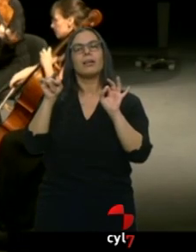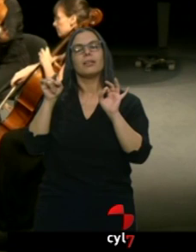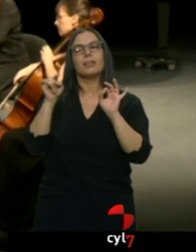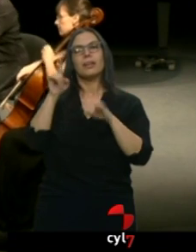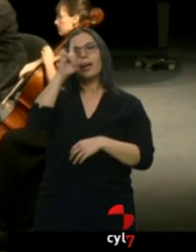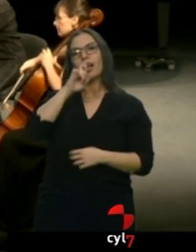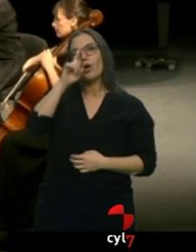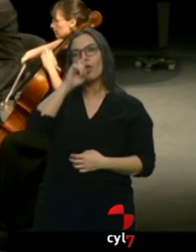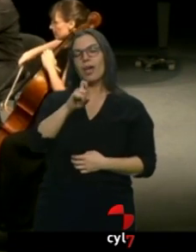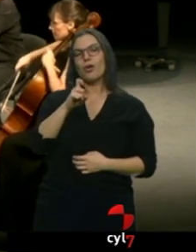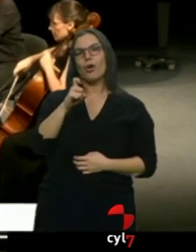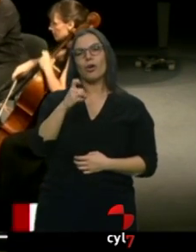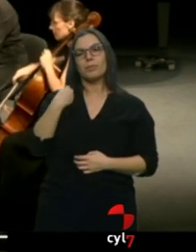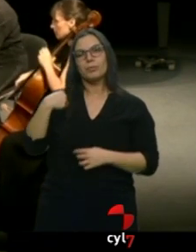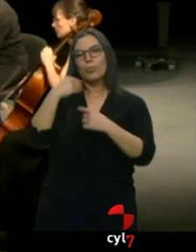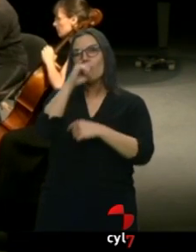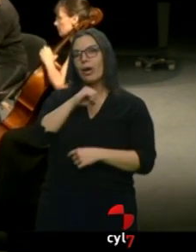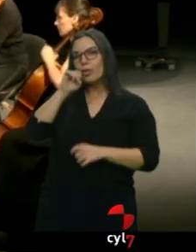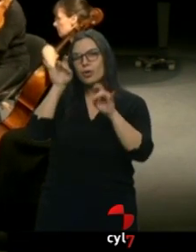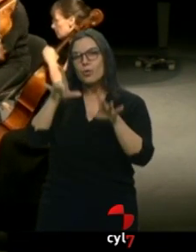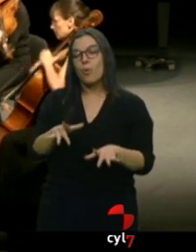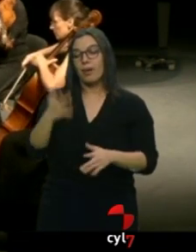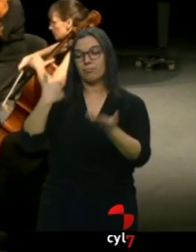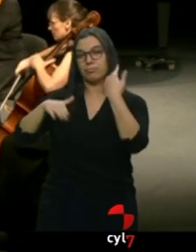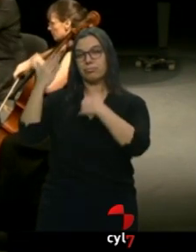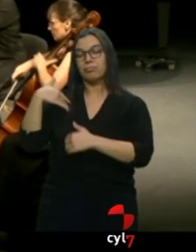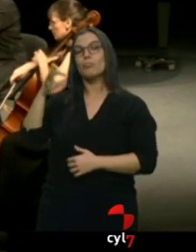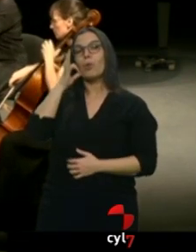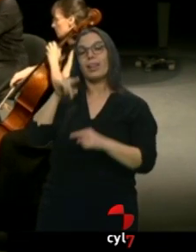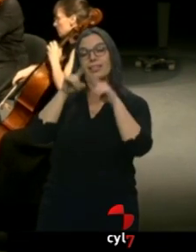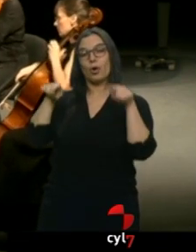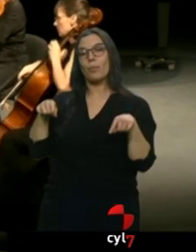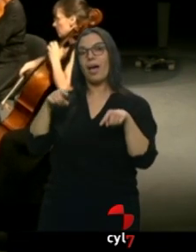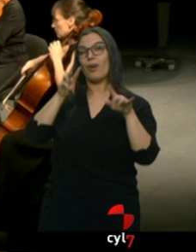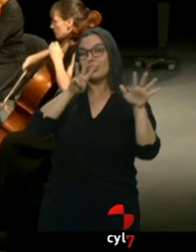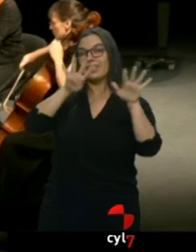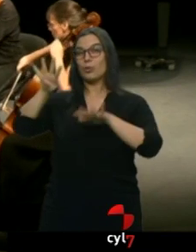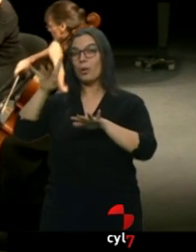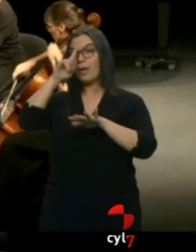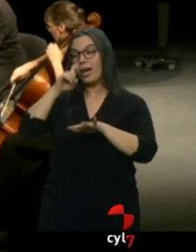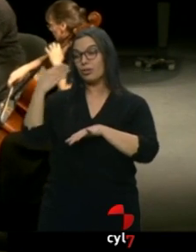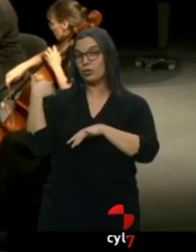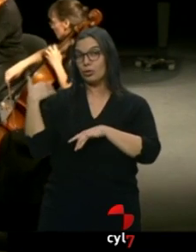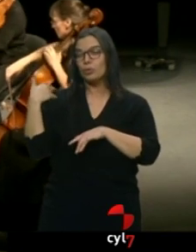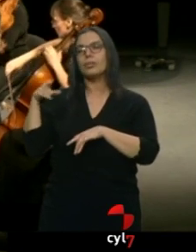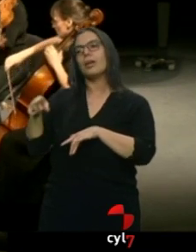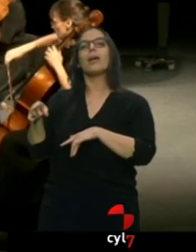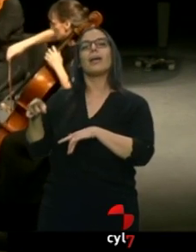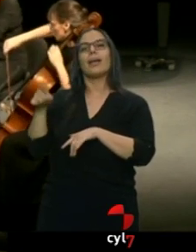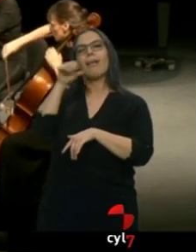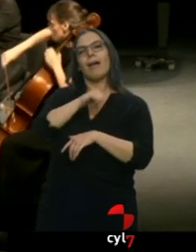Pablos interpretó hace 89 años en el mismo Teatro Juan Bravo. Piezas con letras de poetas como Antonio Machado.